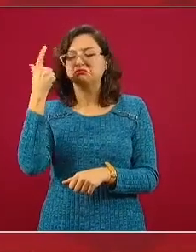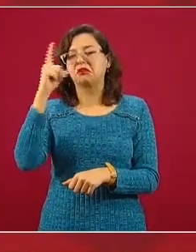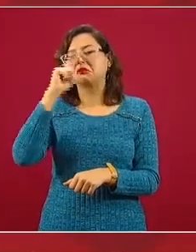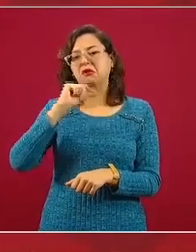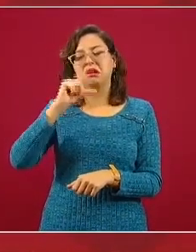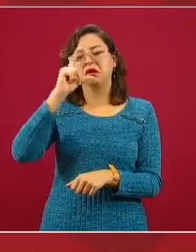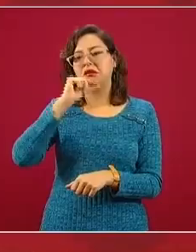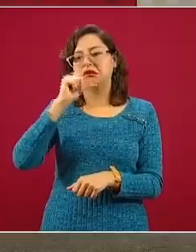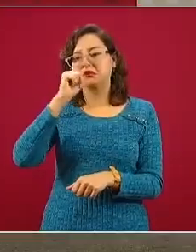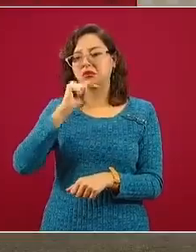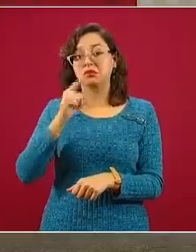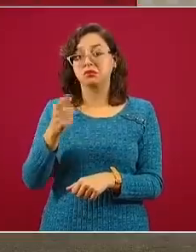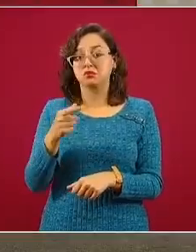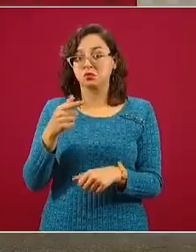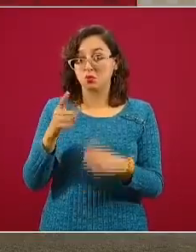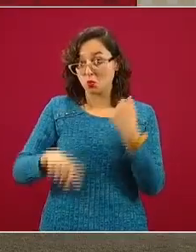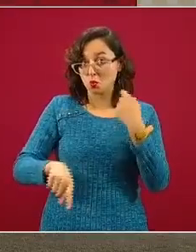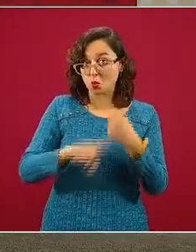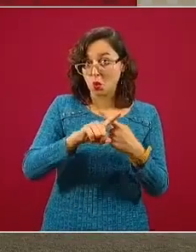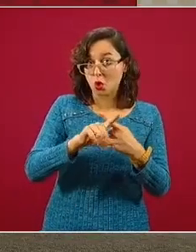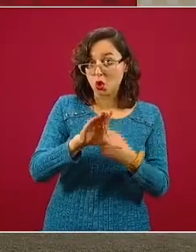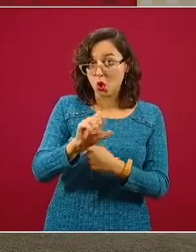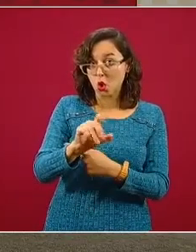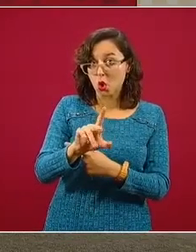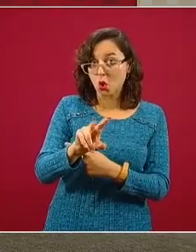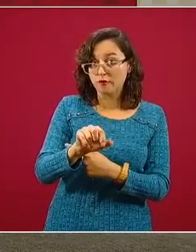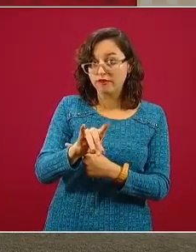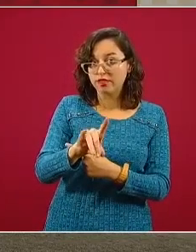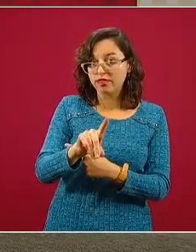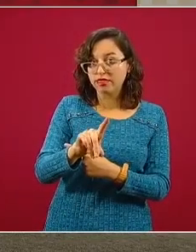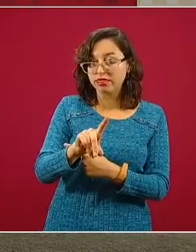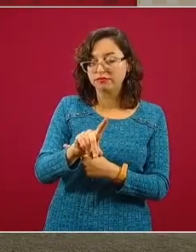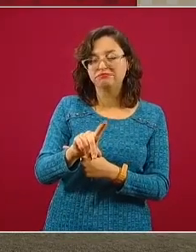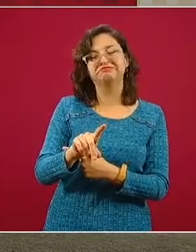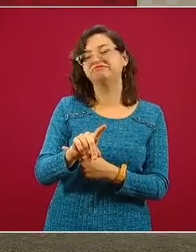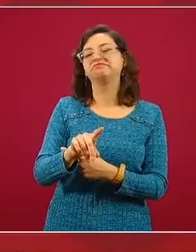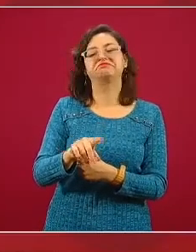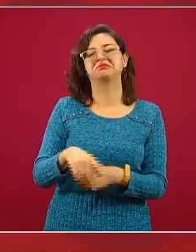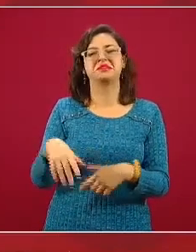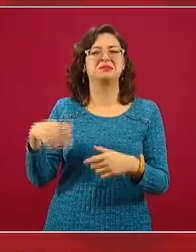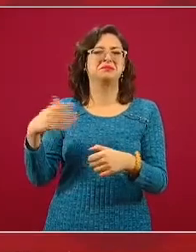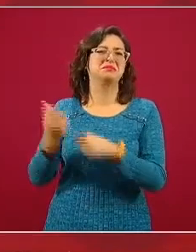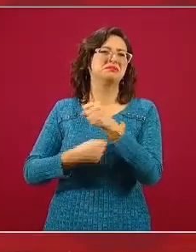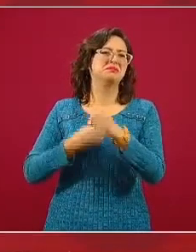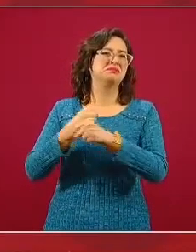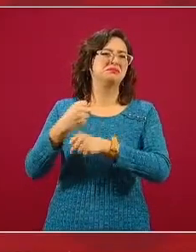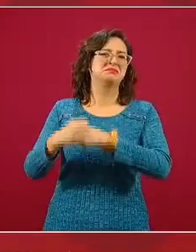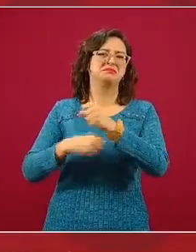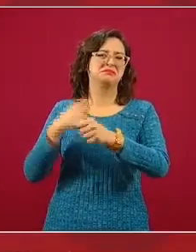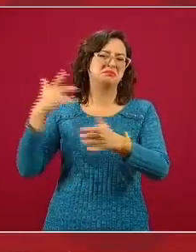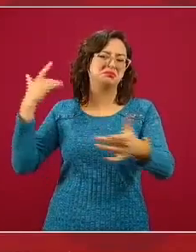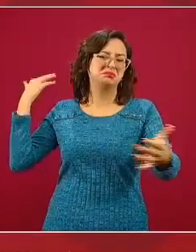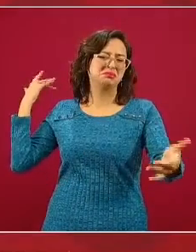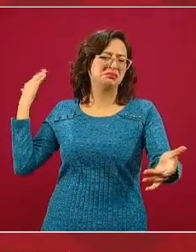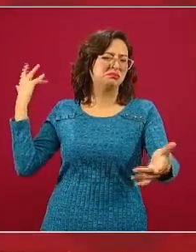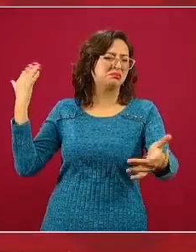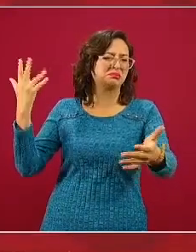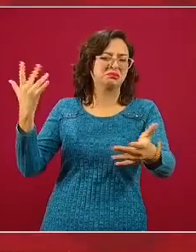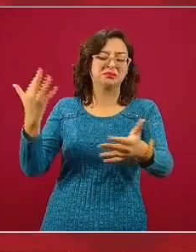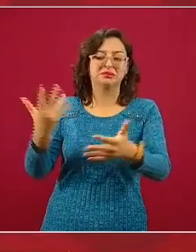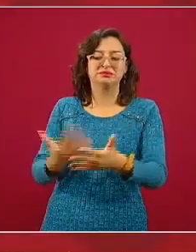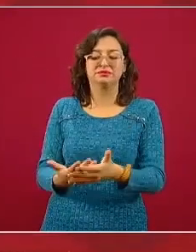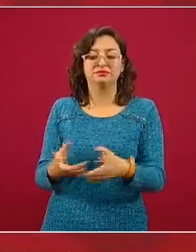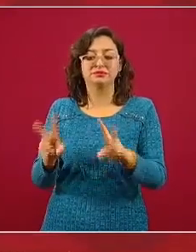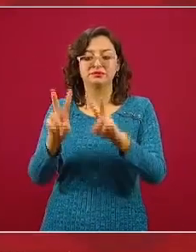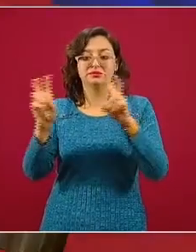y que no tiene que ver con COVID. Es parte de estas deficiencias estructurales de nuestro sistema de salud y los trastornos mentales son